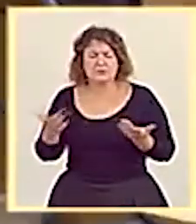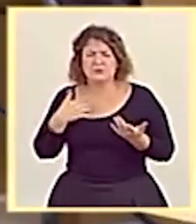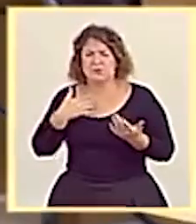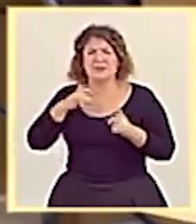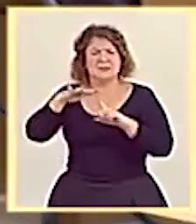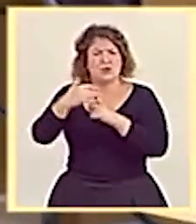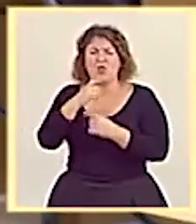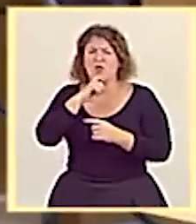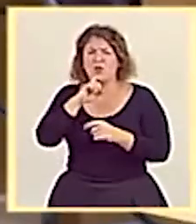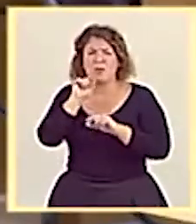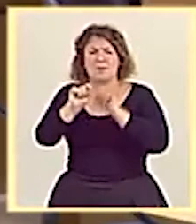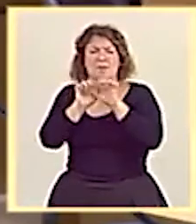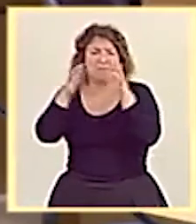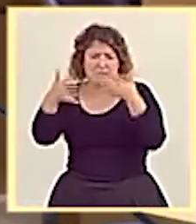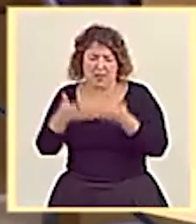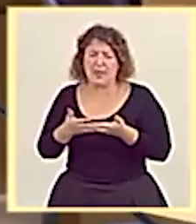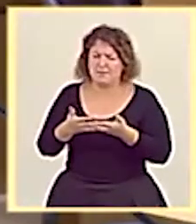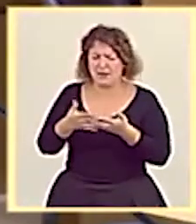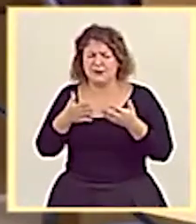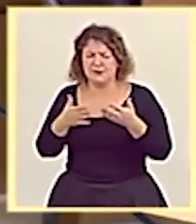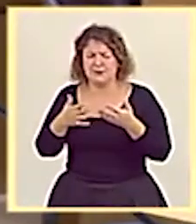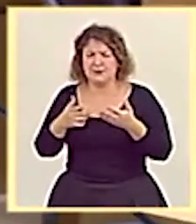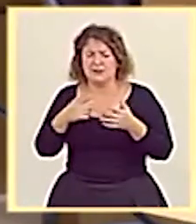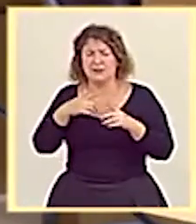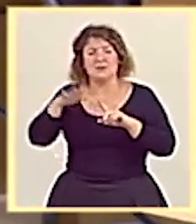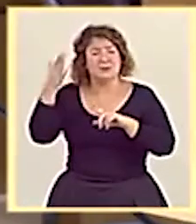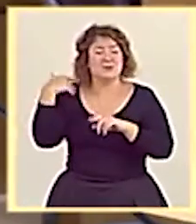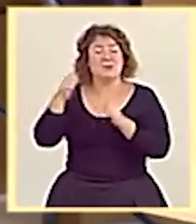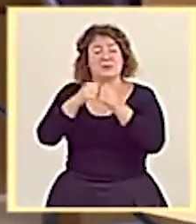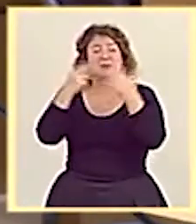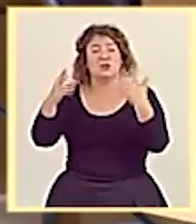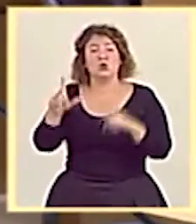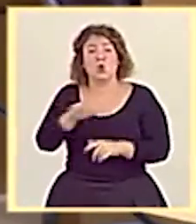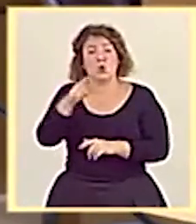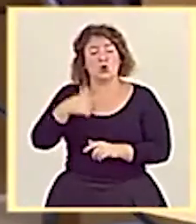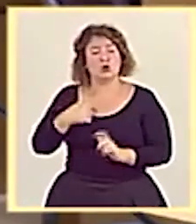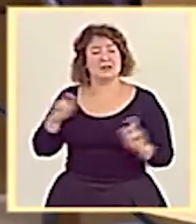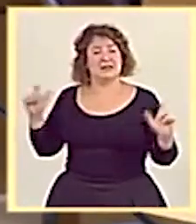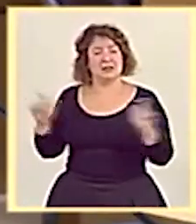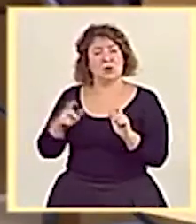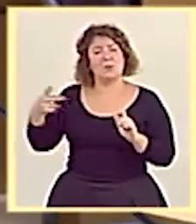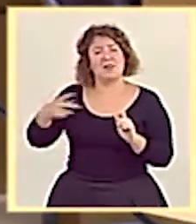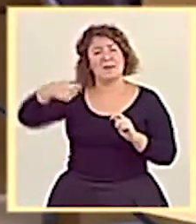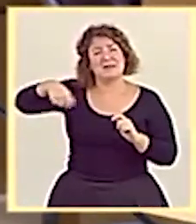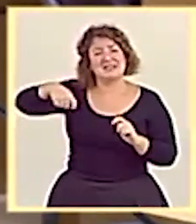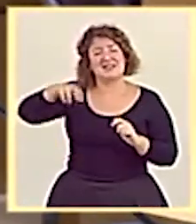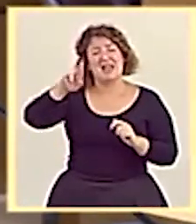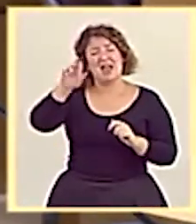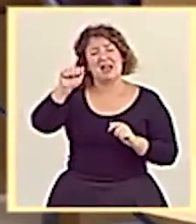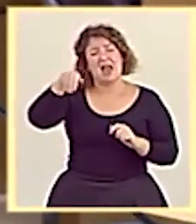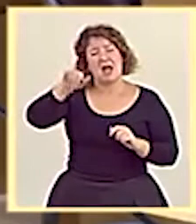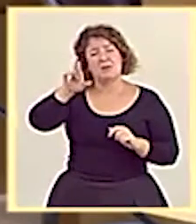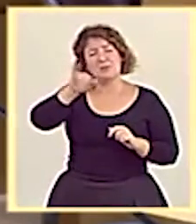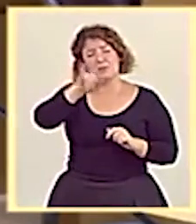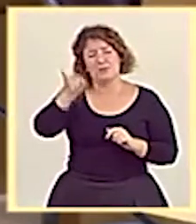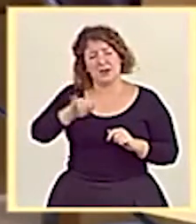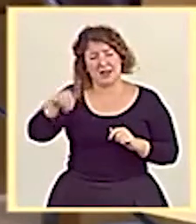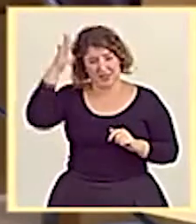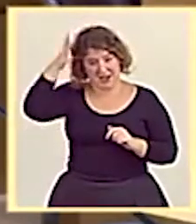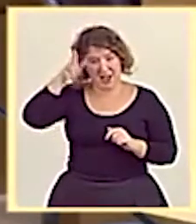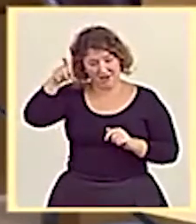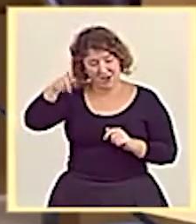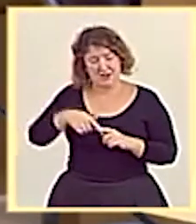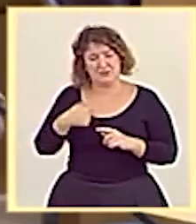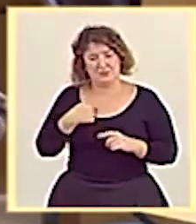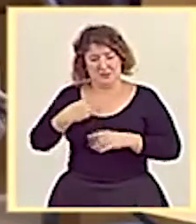con una pandemia, como usted ha dicho. El pasado 28 de julio mantuve una reunión con el vicepresidente Ramírez, en la sede del ministerio que